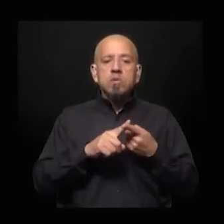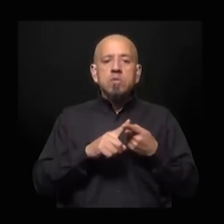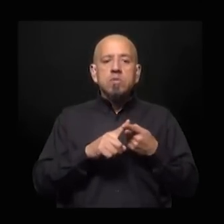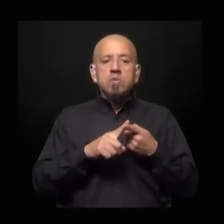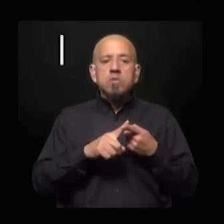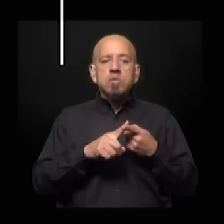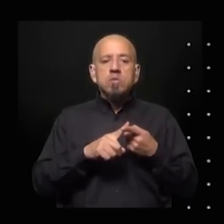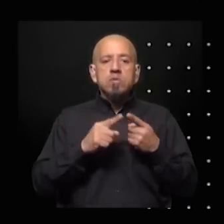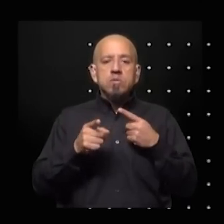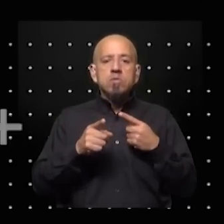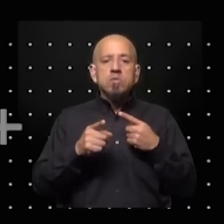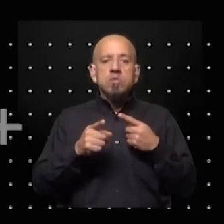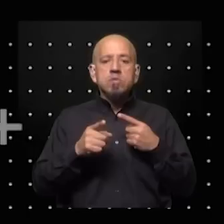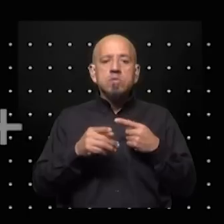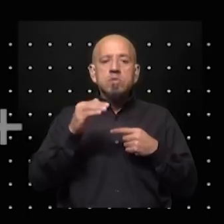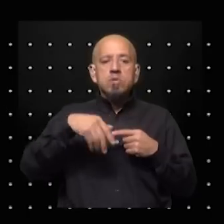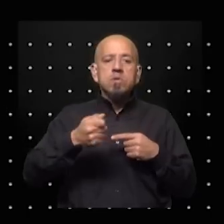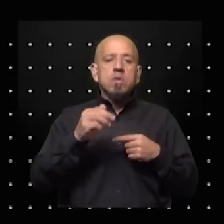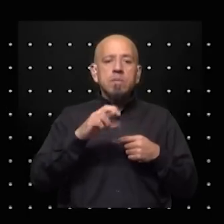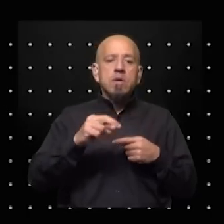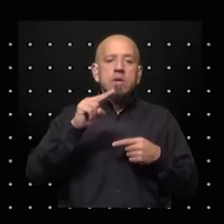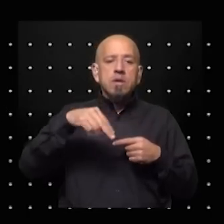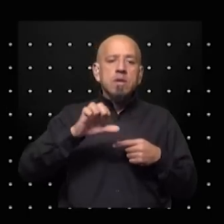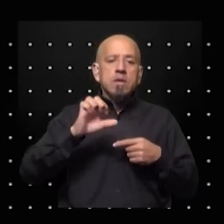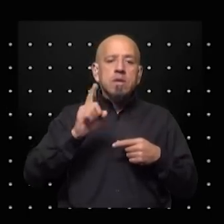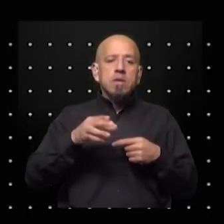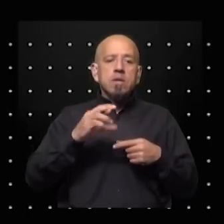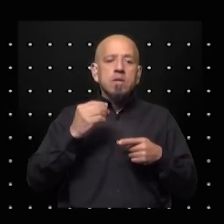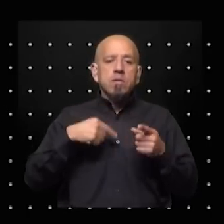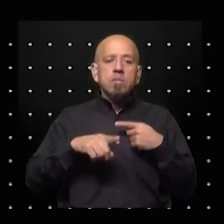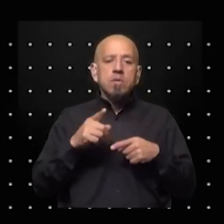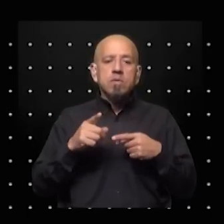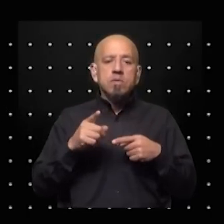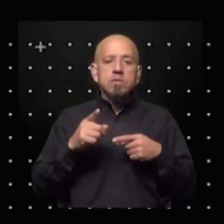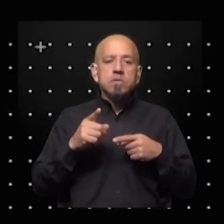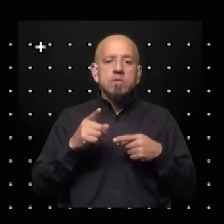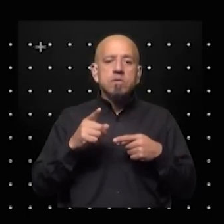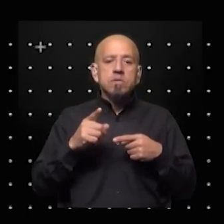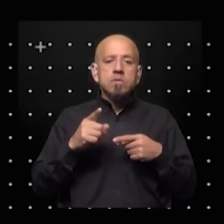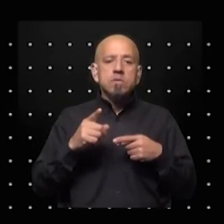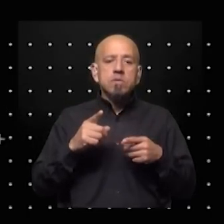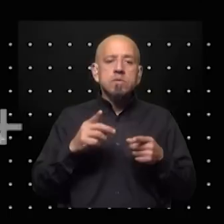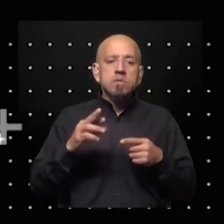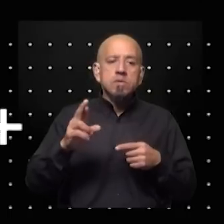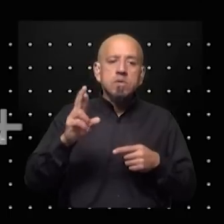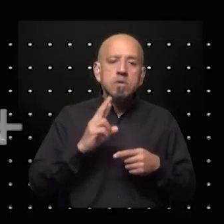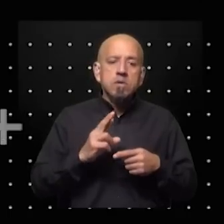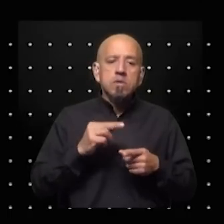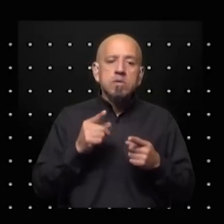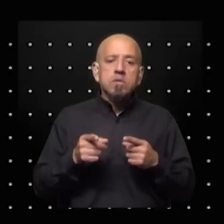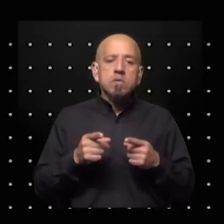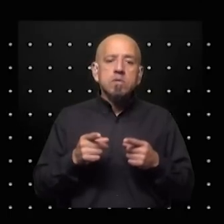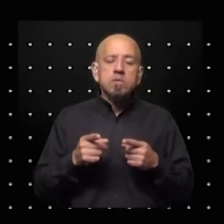sobre el grano del mar negro, ¿no? Pero seguramente la respuesta está en el medio, ¿no?